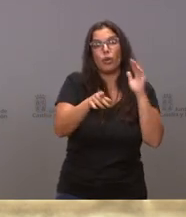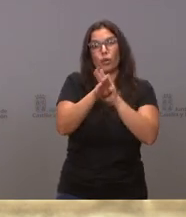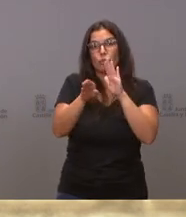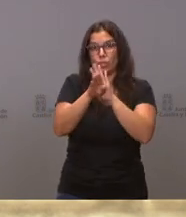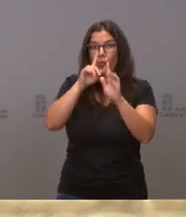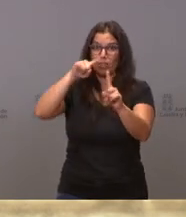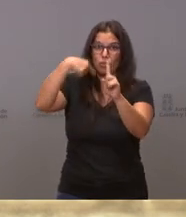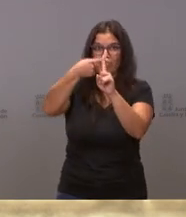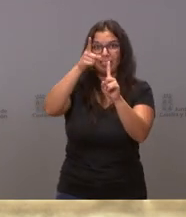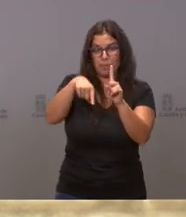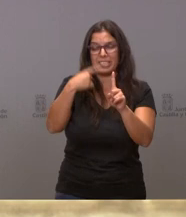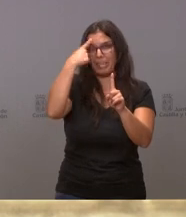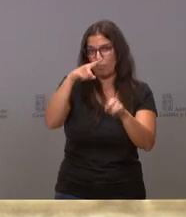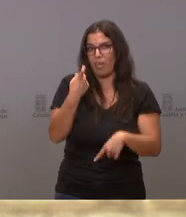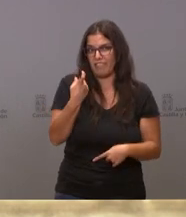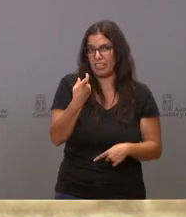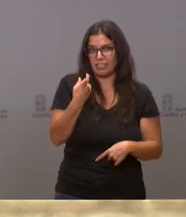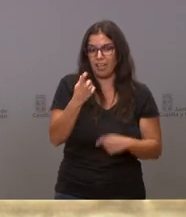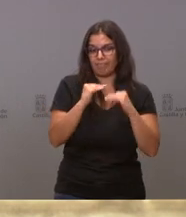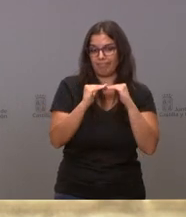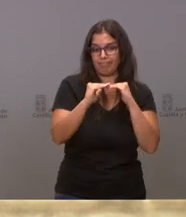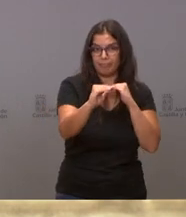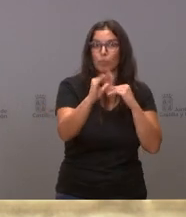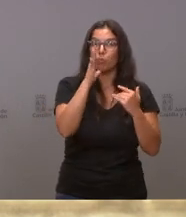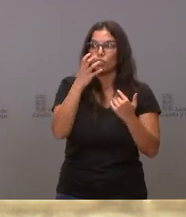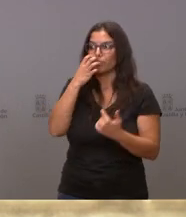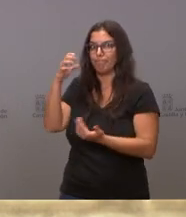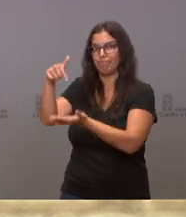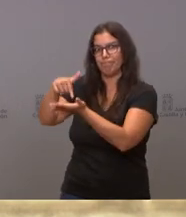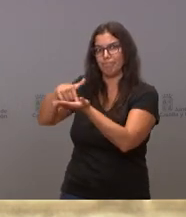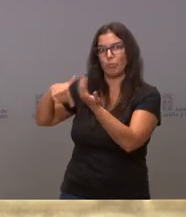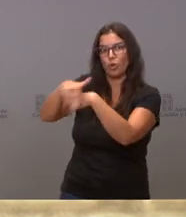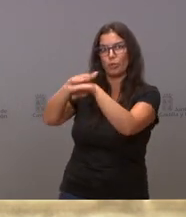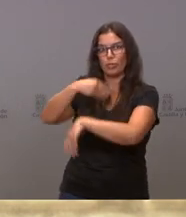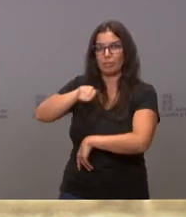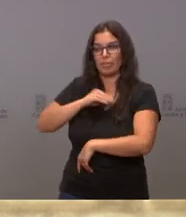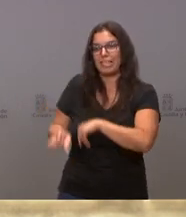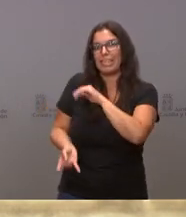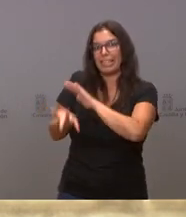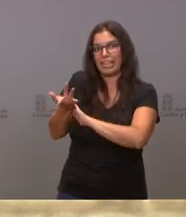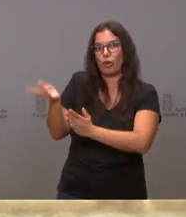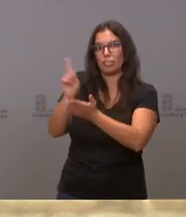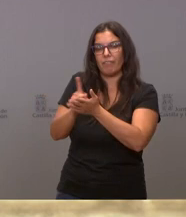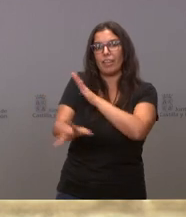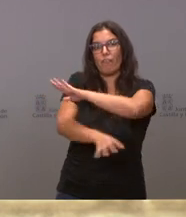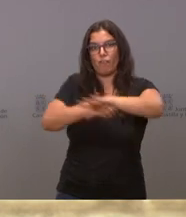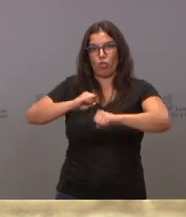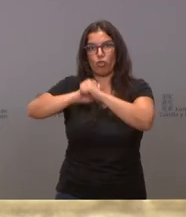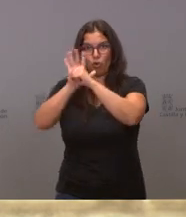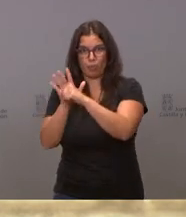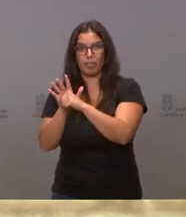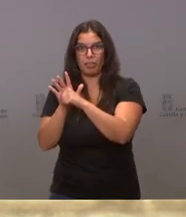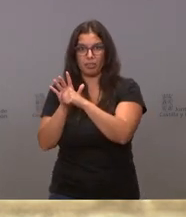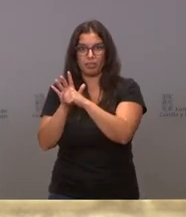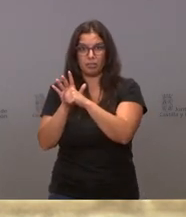en el año 22 y, por eso, volvemos a reclamar al Gobierno de España que se cree un fondo COVID o que se vuelva a